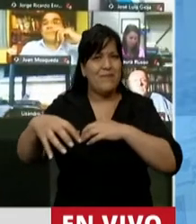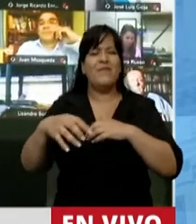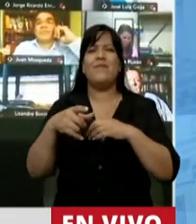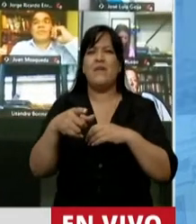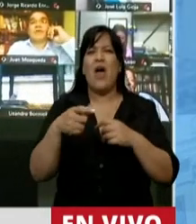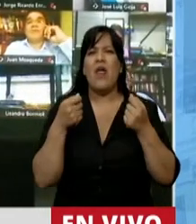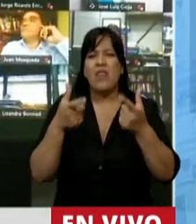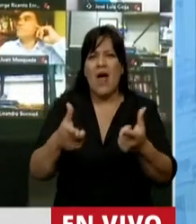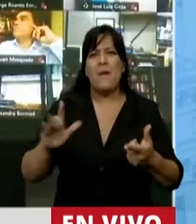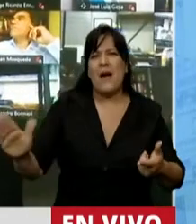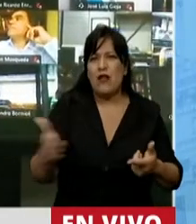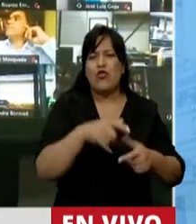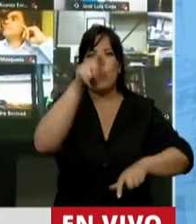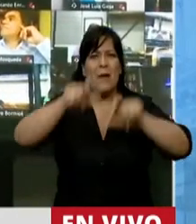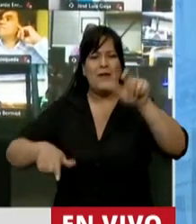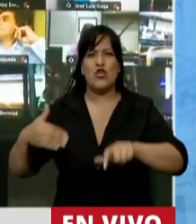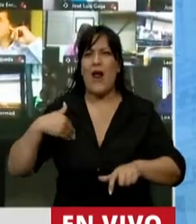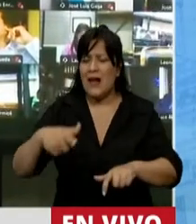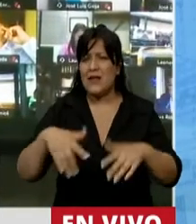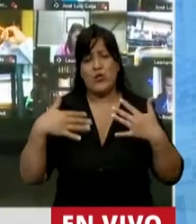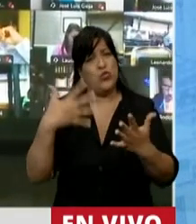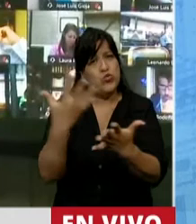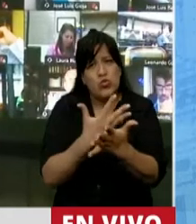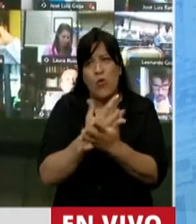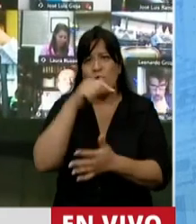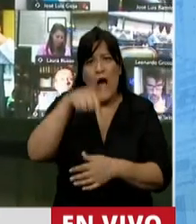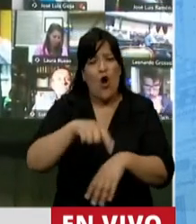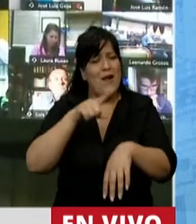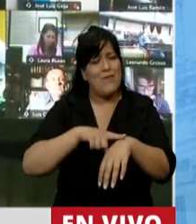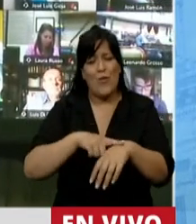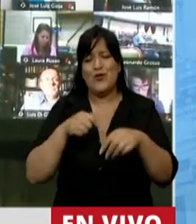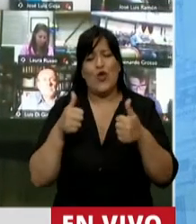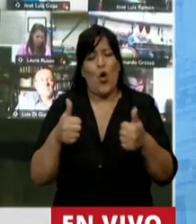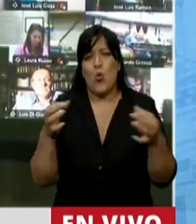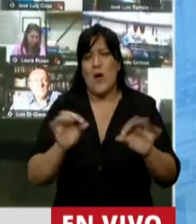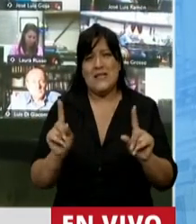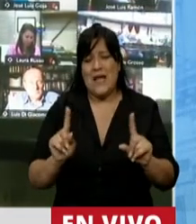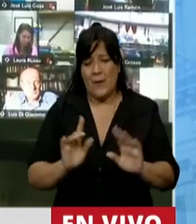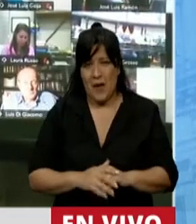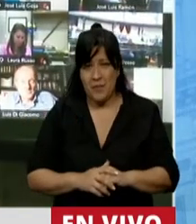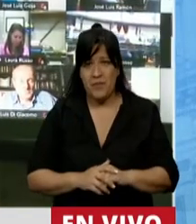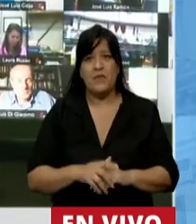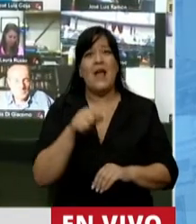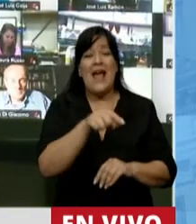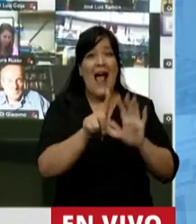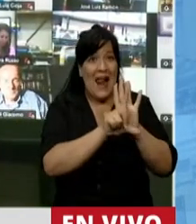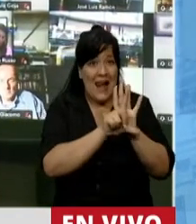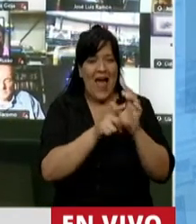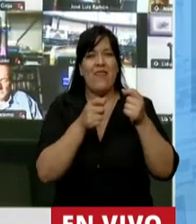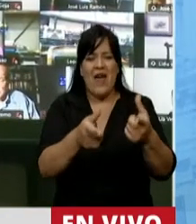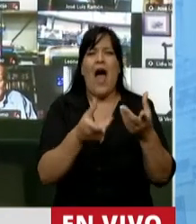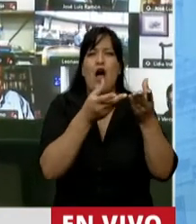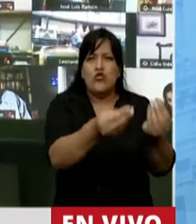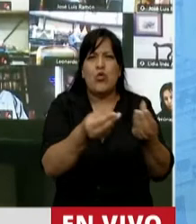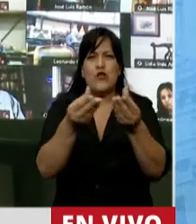todos los argentinos y argentinas que lo han sufrido, que están sufriendo y no lo están pasando muy bien. Viene darle la mano a